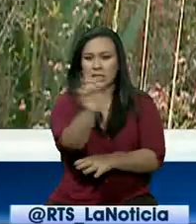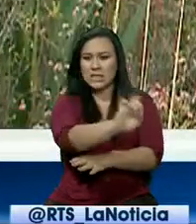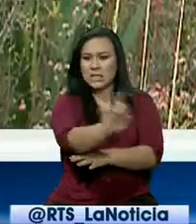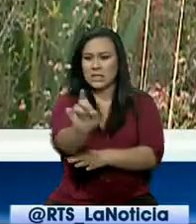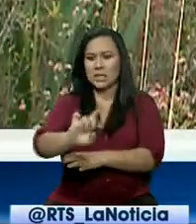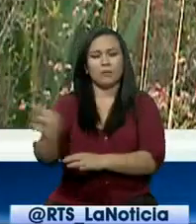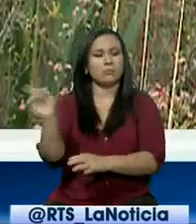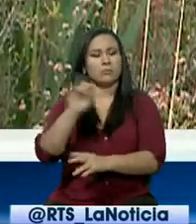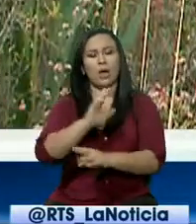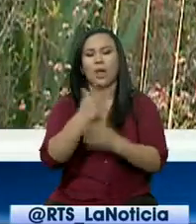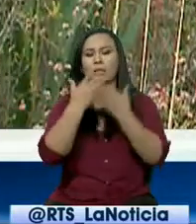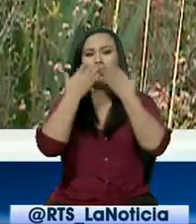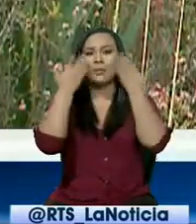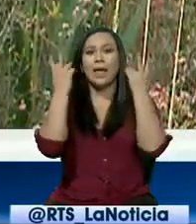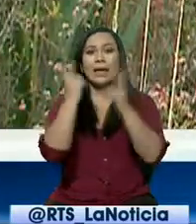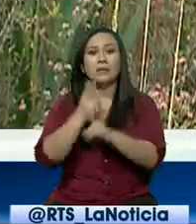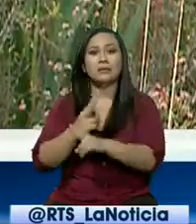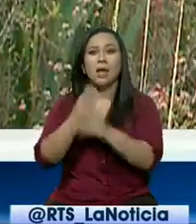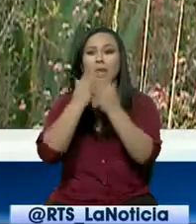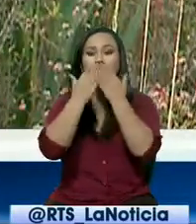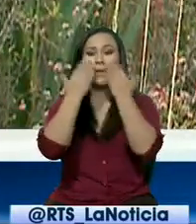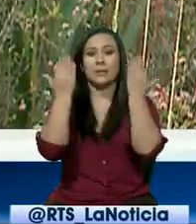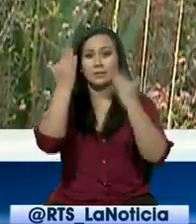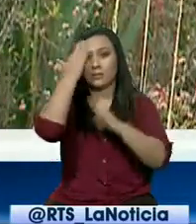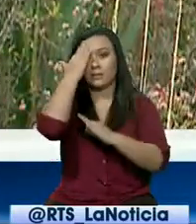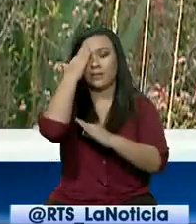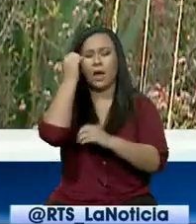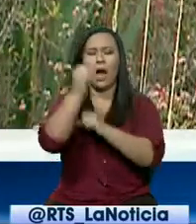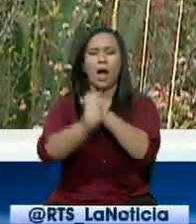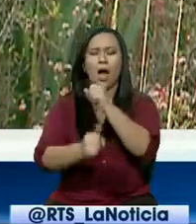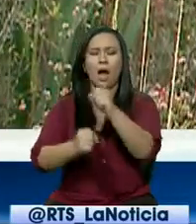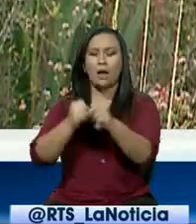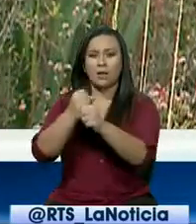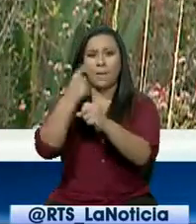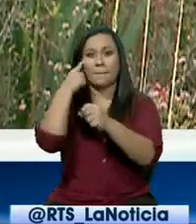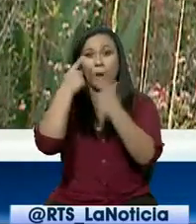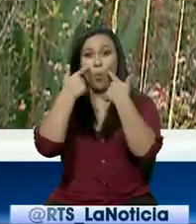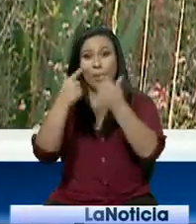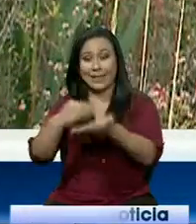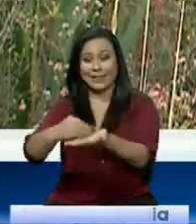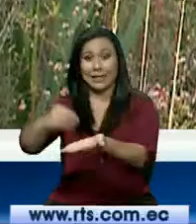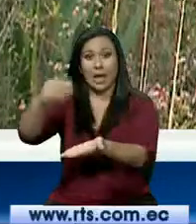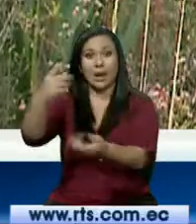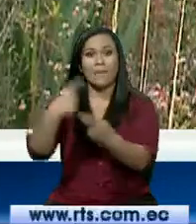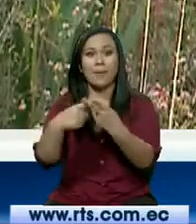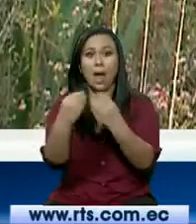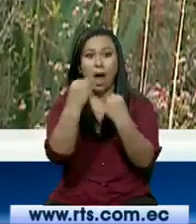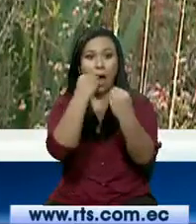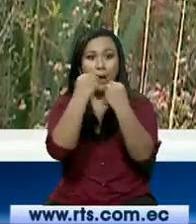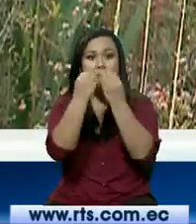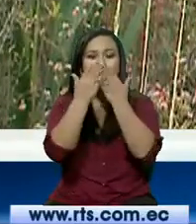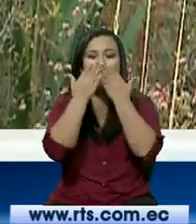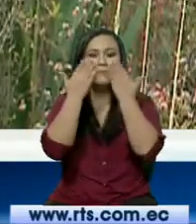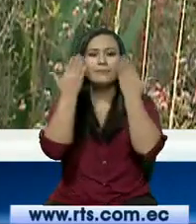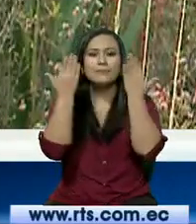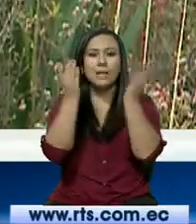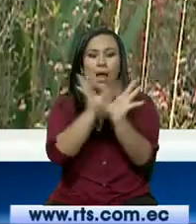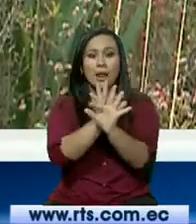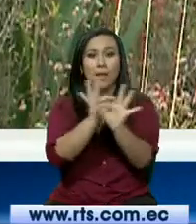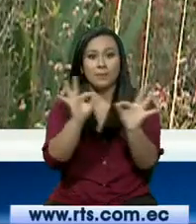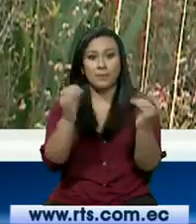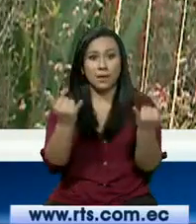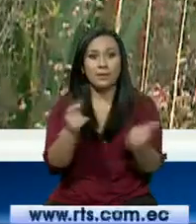sino de manera natural, haciendo uso de los saberes ancestrales para el cuidado del suelo y producir alimentos naturales y orgánicos.